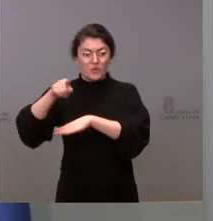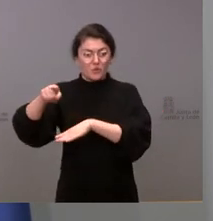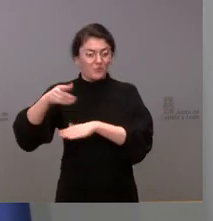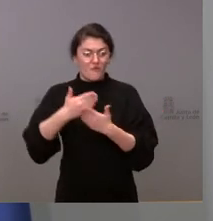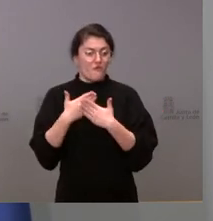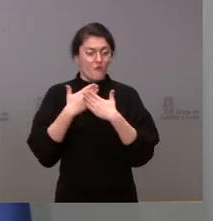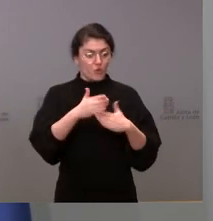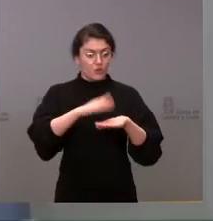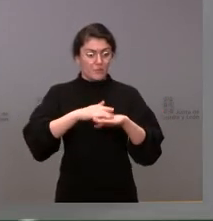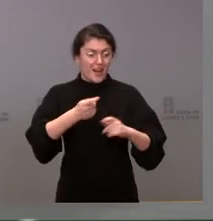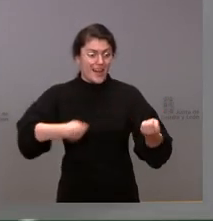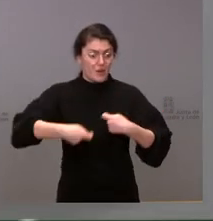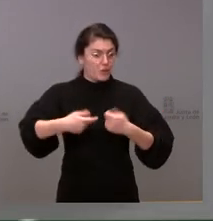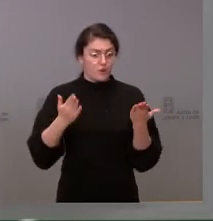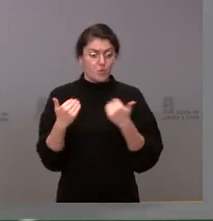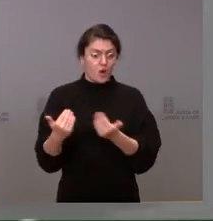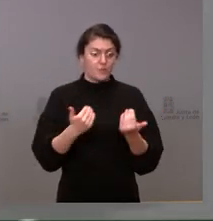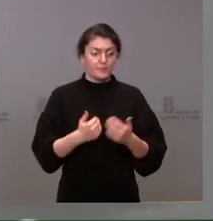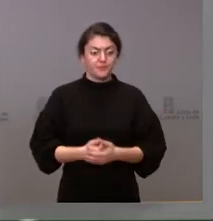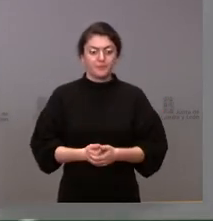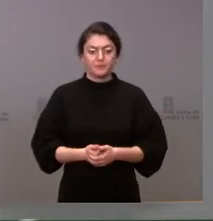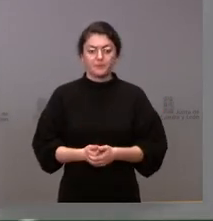con esta cuestión sí